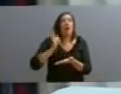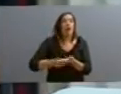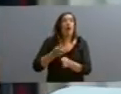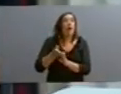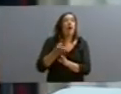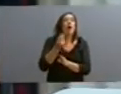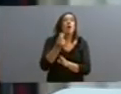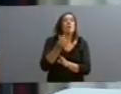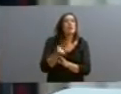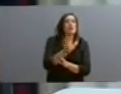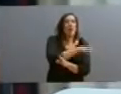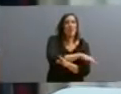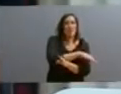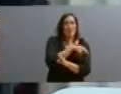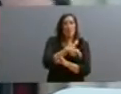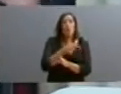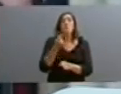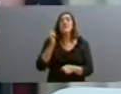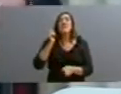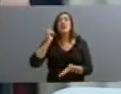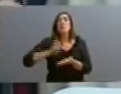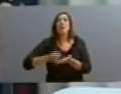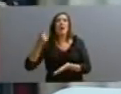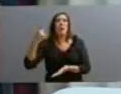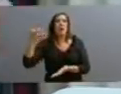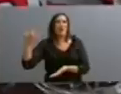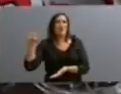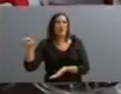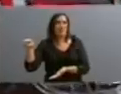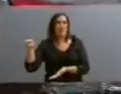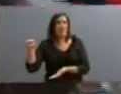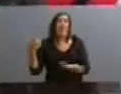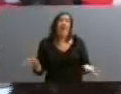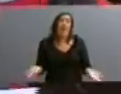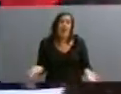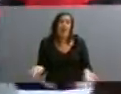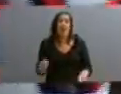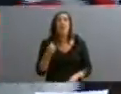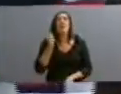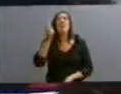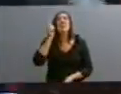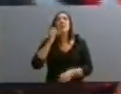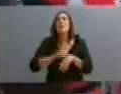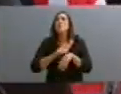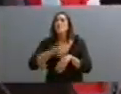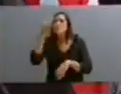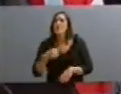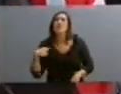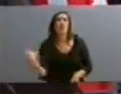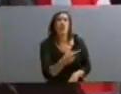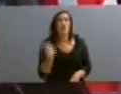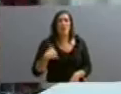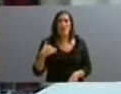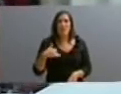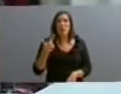diferencia corre por cuenta el Banco Central. Claro, corre por cuenta el Banco Central. Corre por cuenta de todos los argentinos.